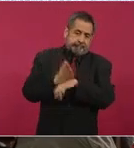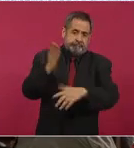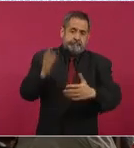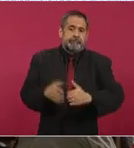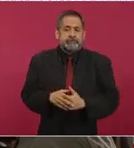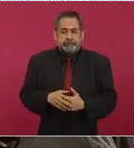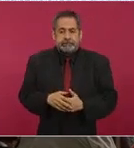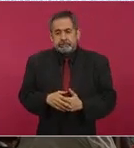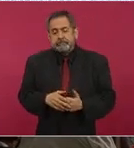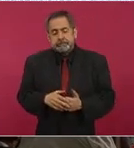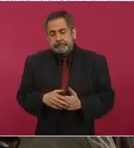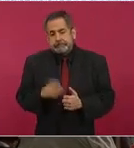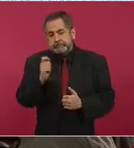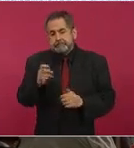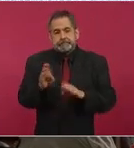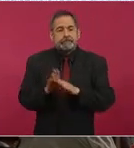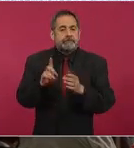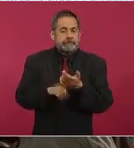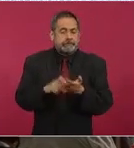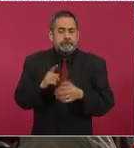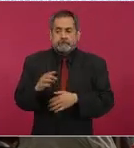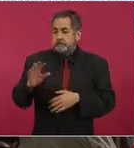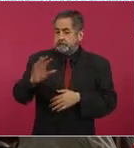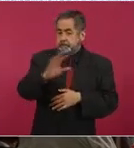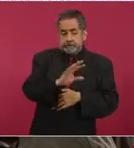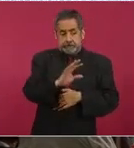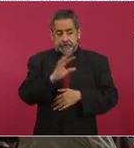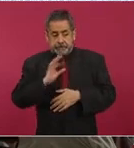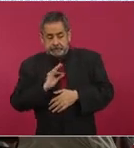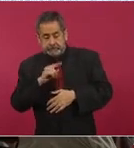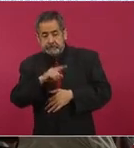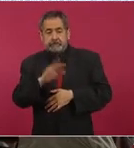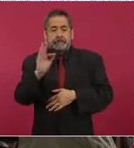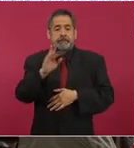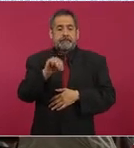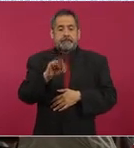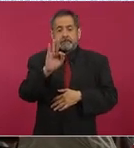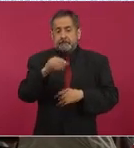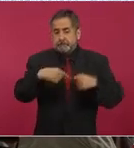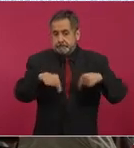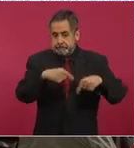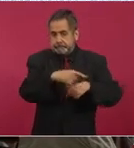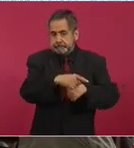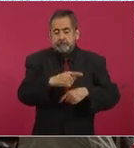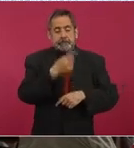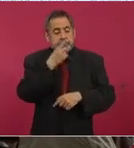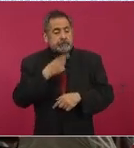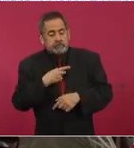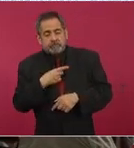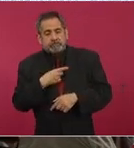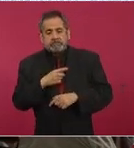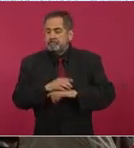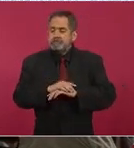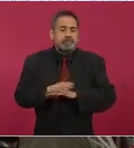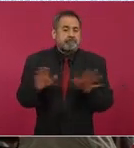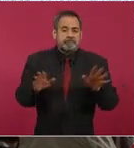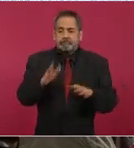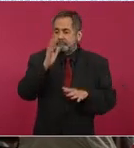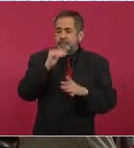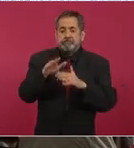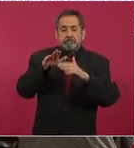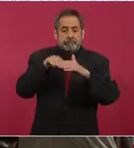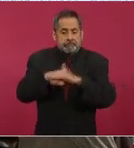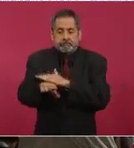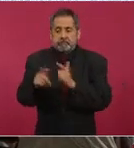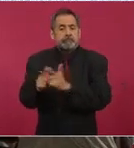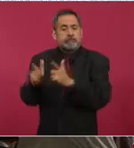como consecuencia del mismo, según nos informó la Federación Mexicana de Fútbol, no se permitirá ningún ingreso de